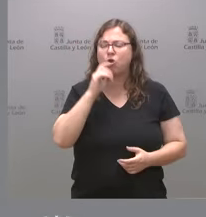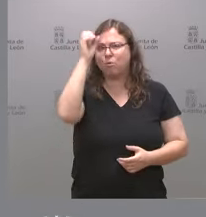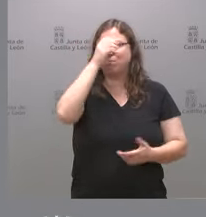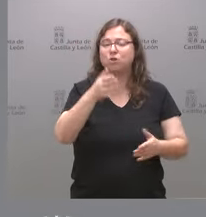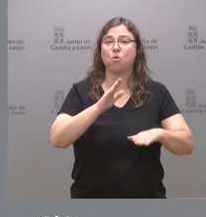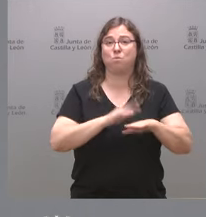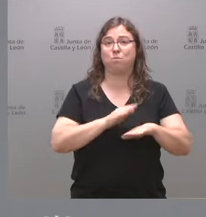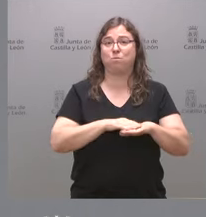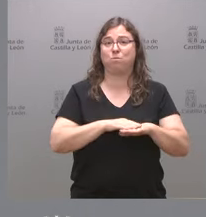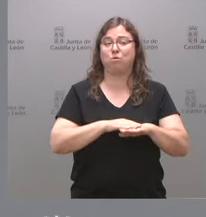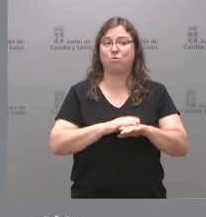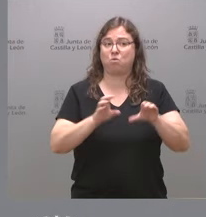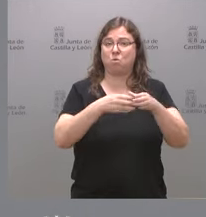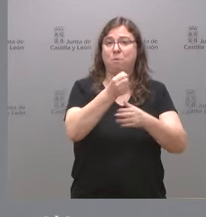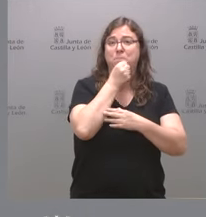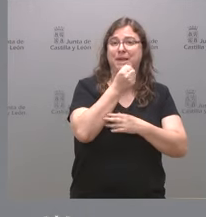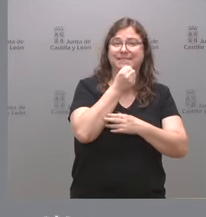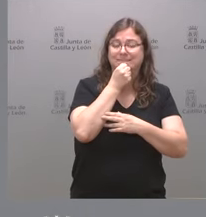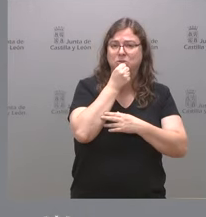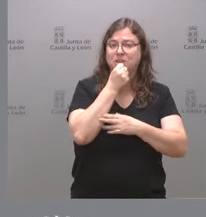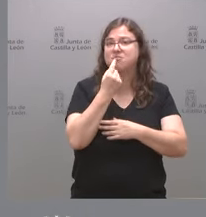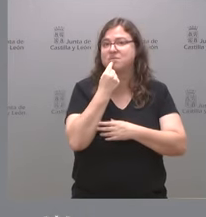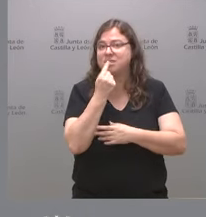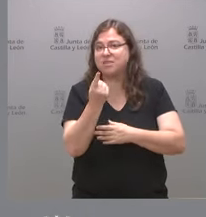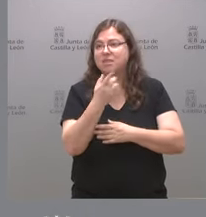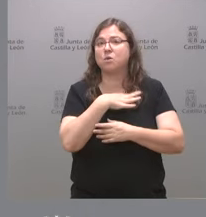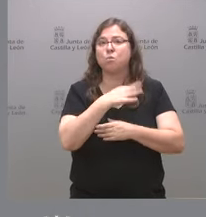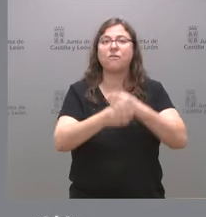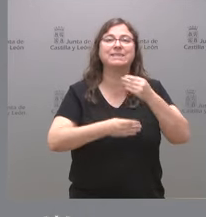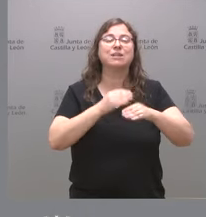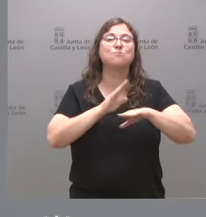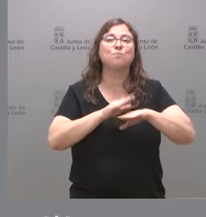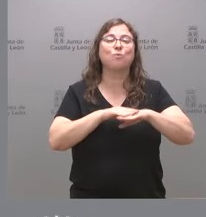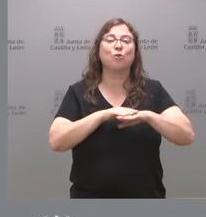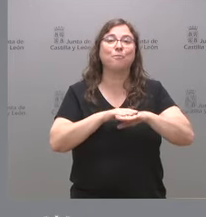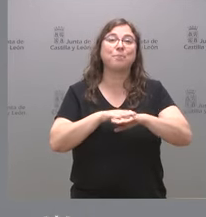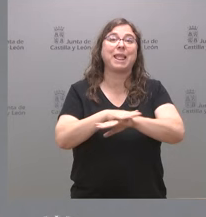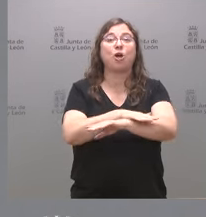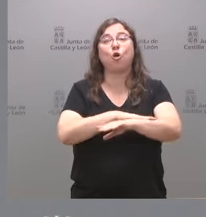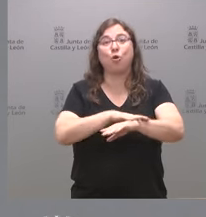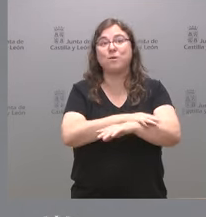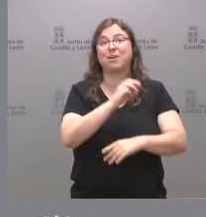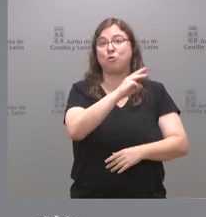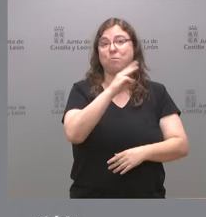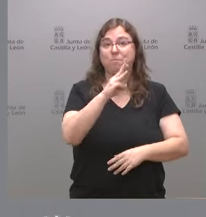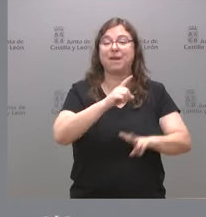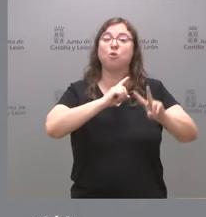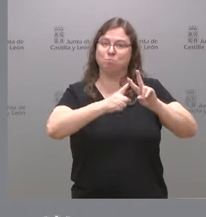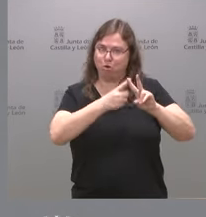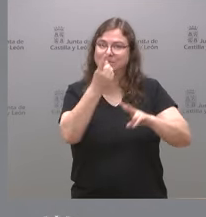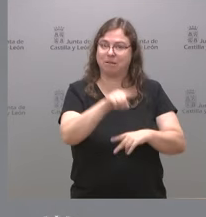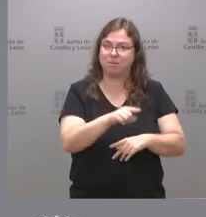porque desde voces del PSOE apuntan a que esto se debe a los gobiernos del PP Vox también señalan